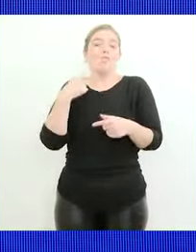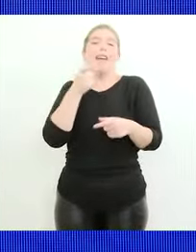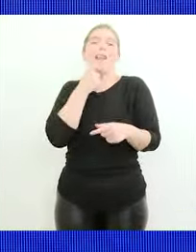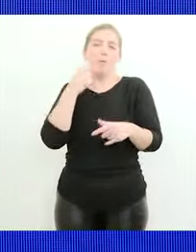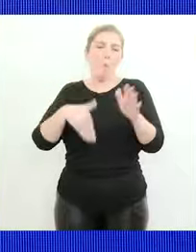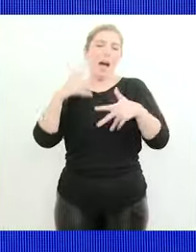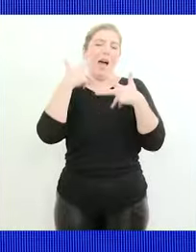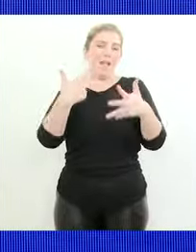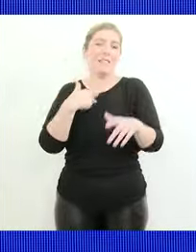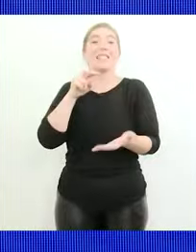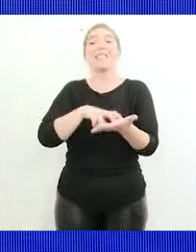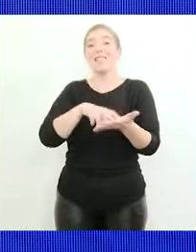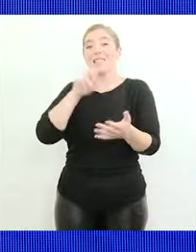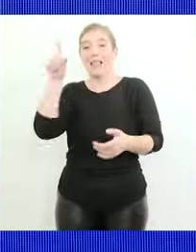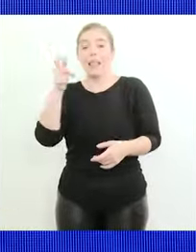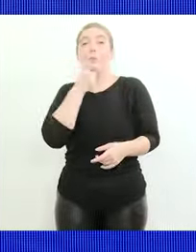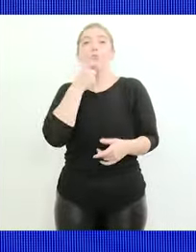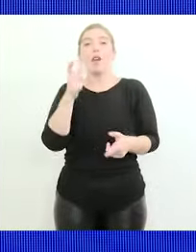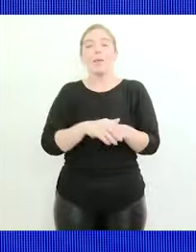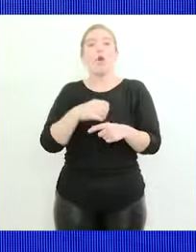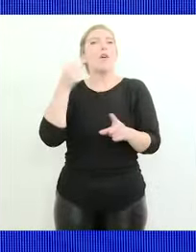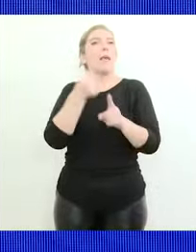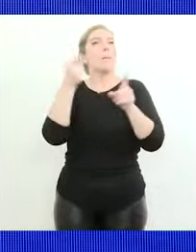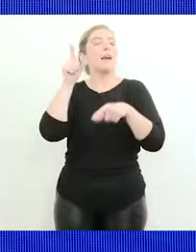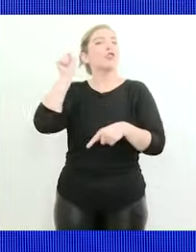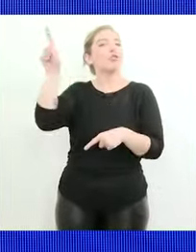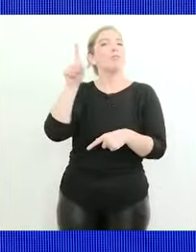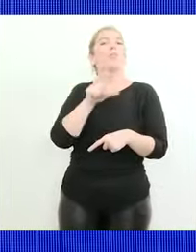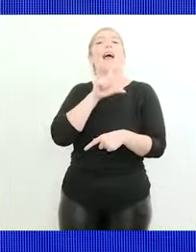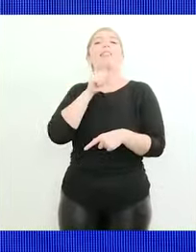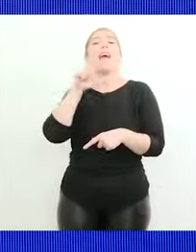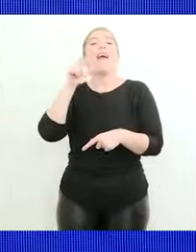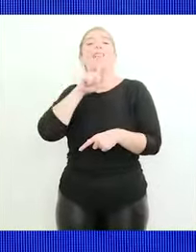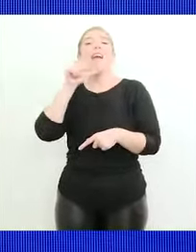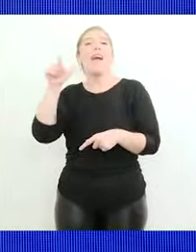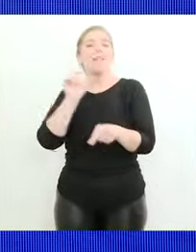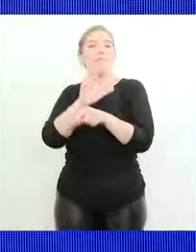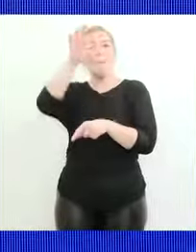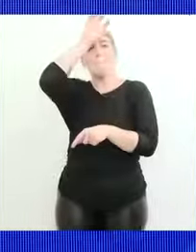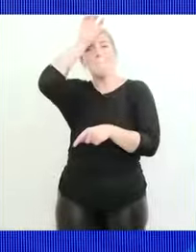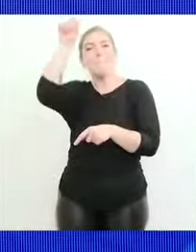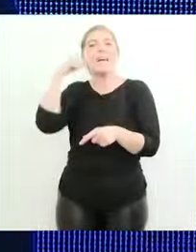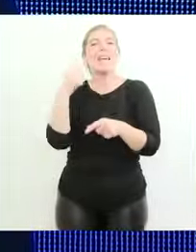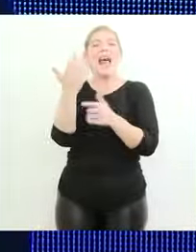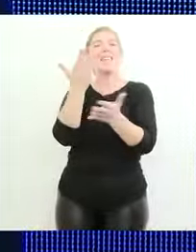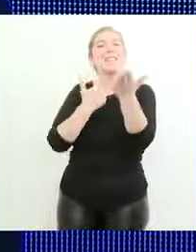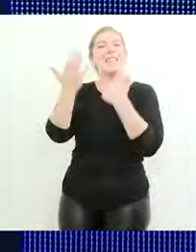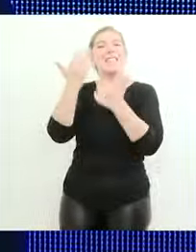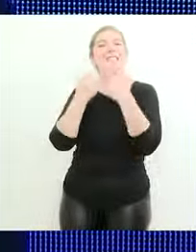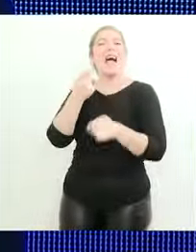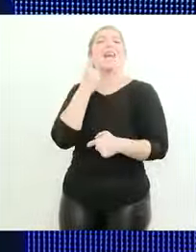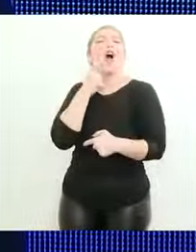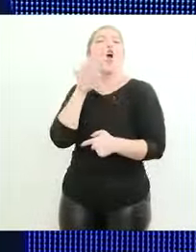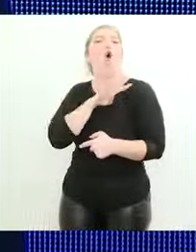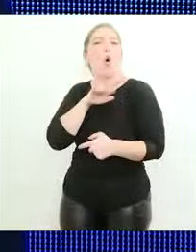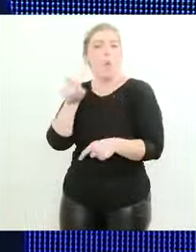que es el impacto que puede tener Taka Taka digamos como mina de cobre no solamente en términos de